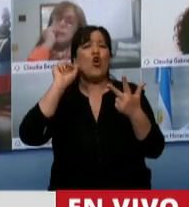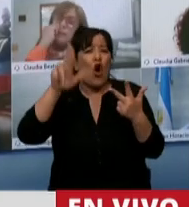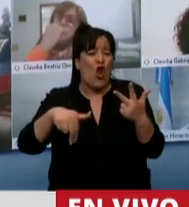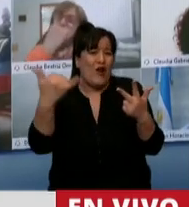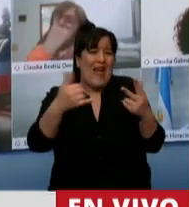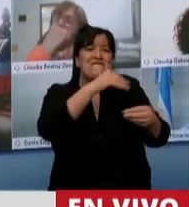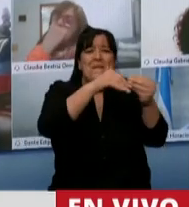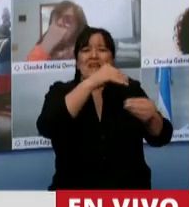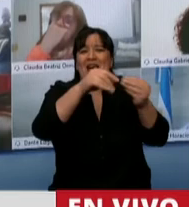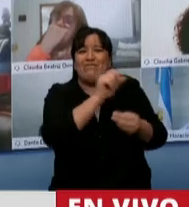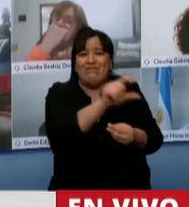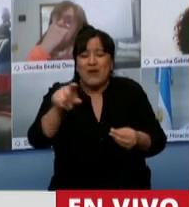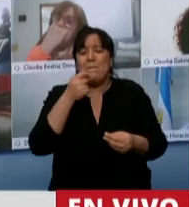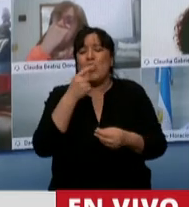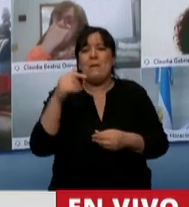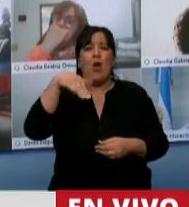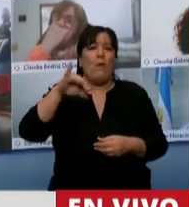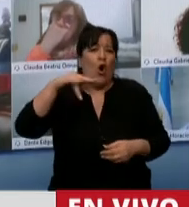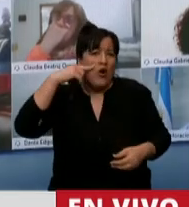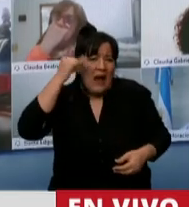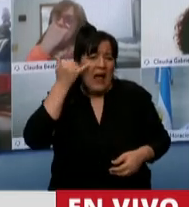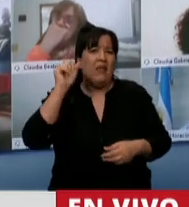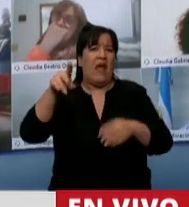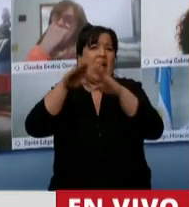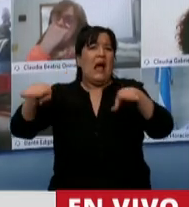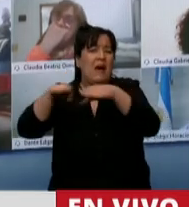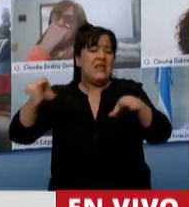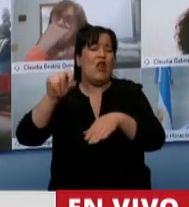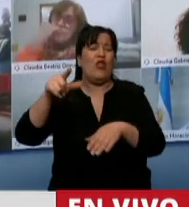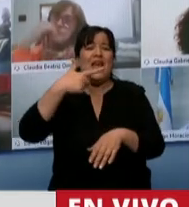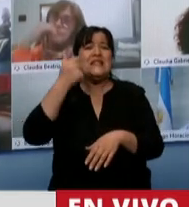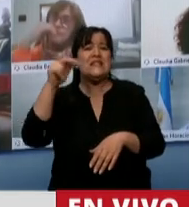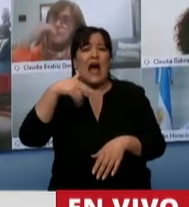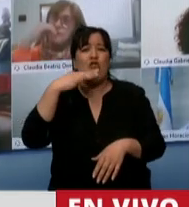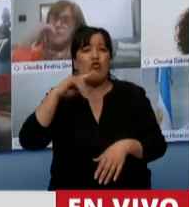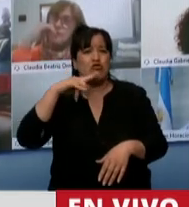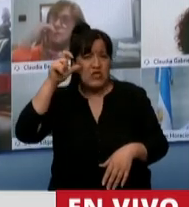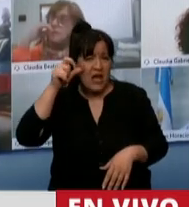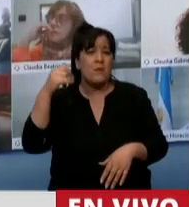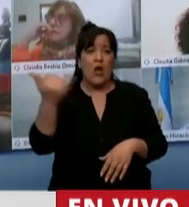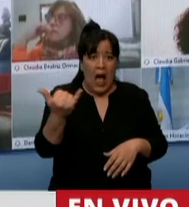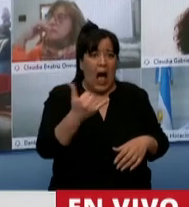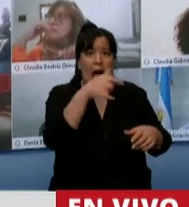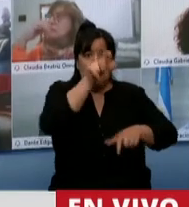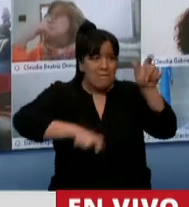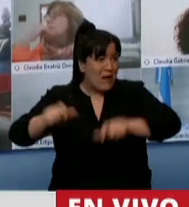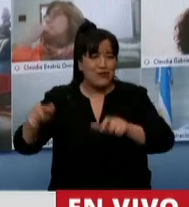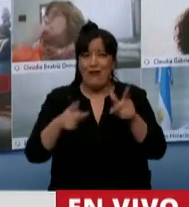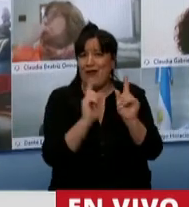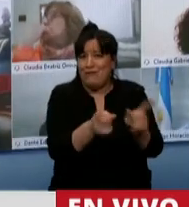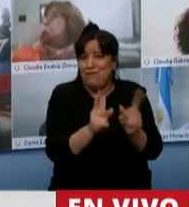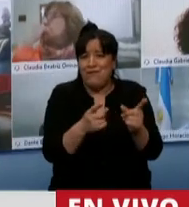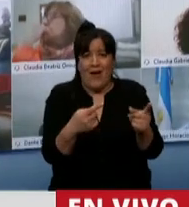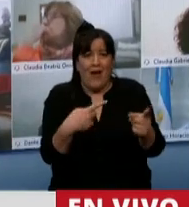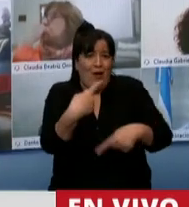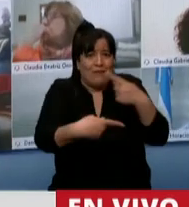miles de historias como la de Julio Mone y los cabañeros de San José. Les cuento esto porque hay personas de carne y hueso que llevan adelante